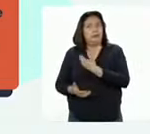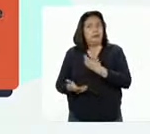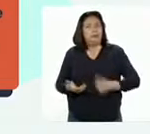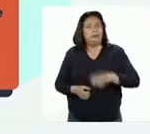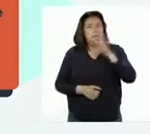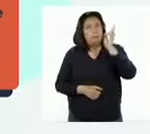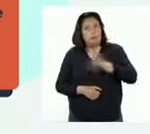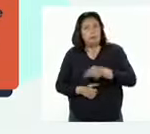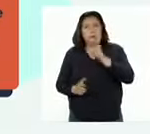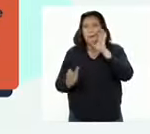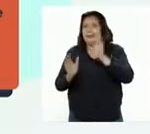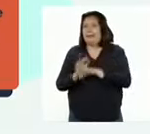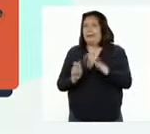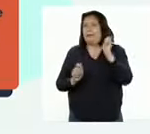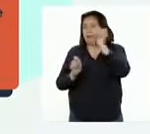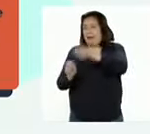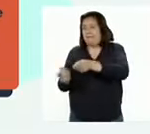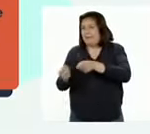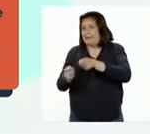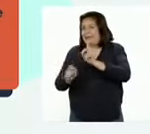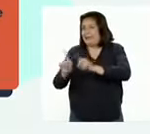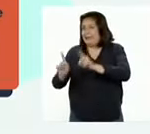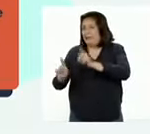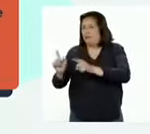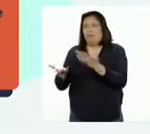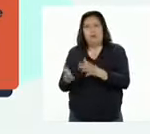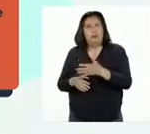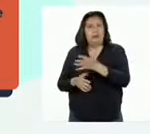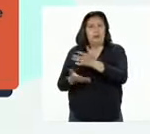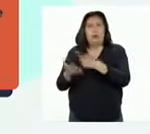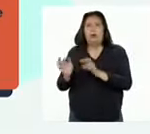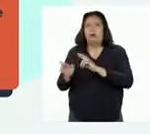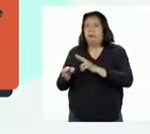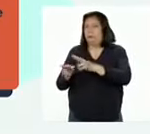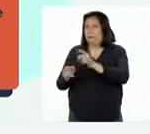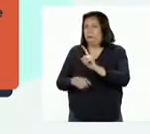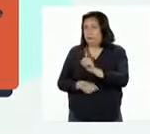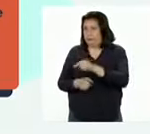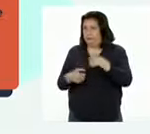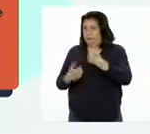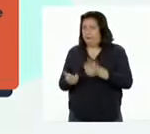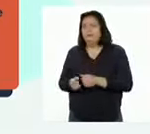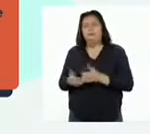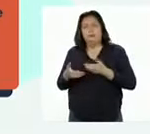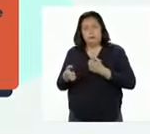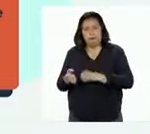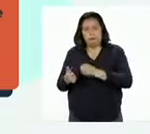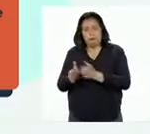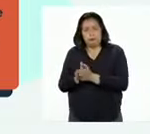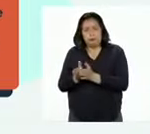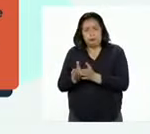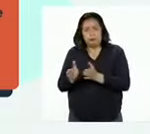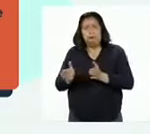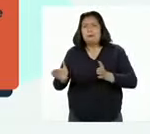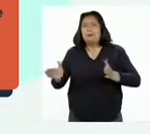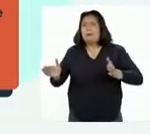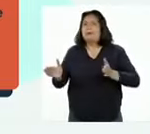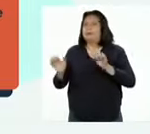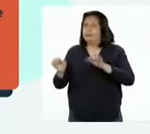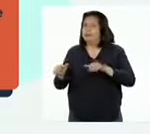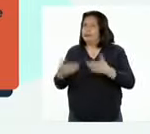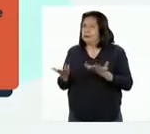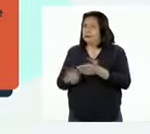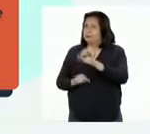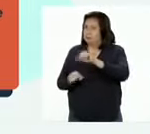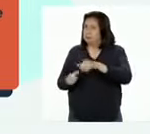gobierno prohíbe, por ejemplo, la pesca de ciertas especies marinas o de río, para que éstas puedan reproducirse y crecer hasta su edad